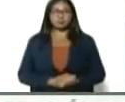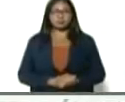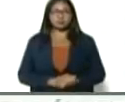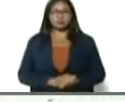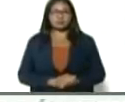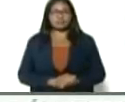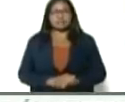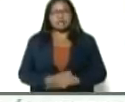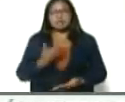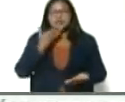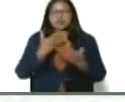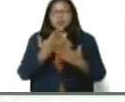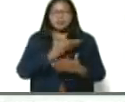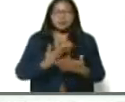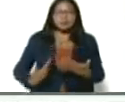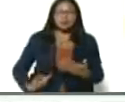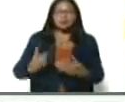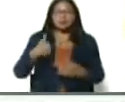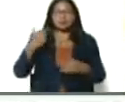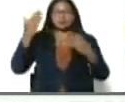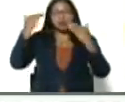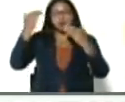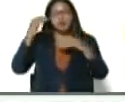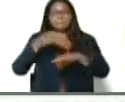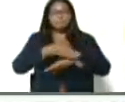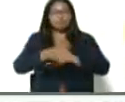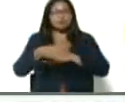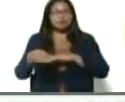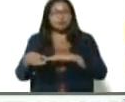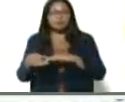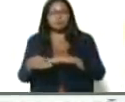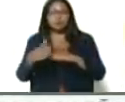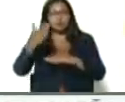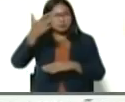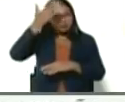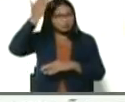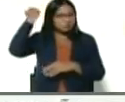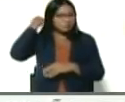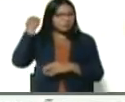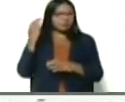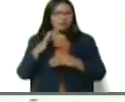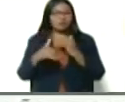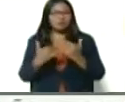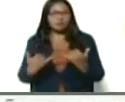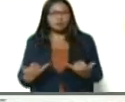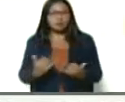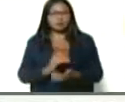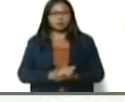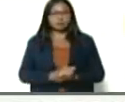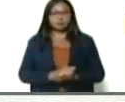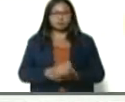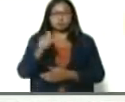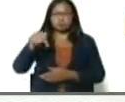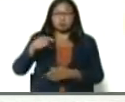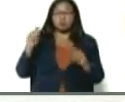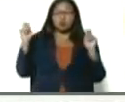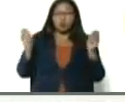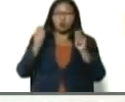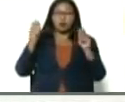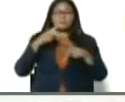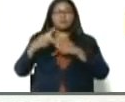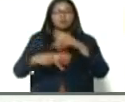Gracias presidente, le saludamos desde el municipio, Francisco de Miranda, aquí en Calabozo, hoy en esta jornada